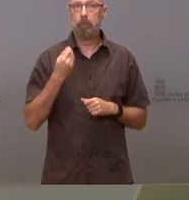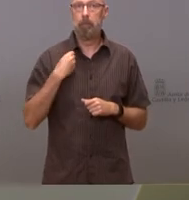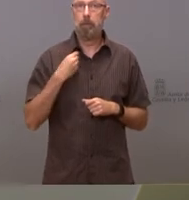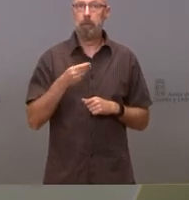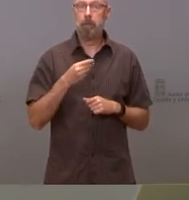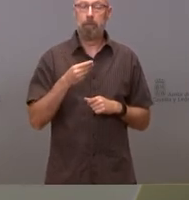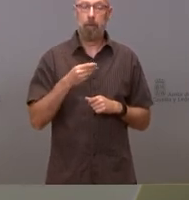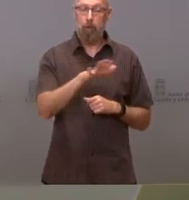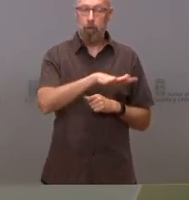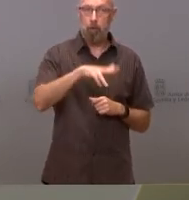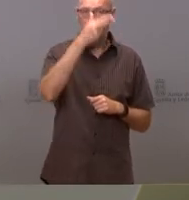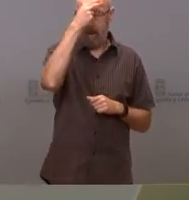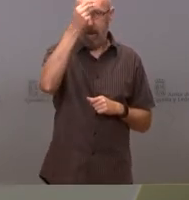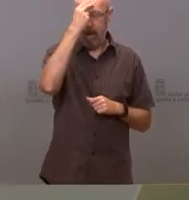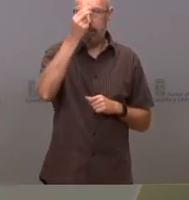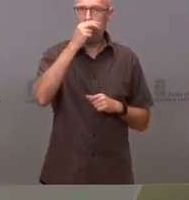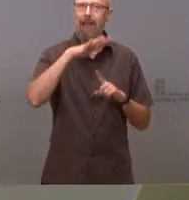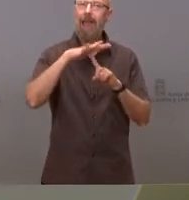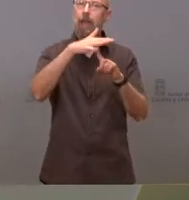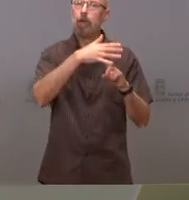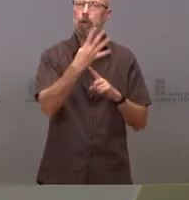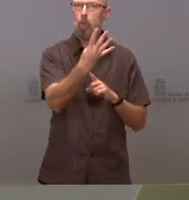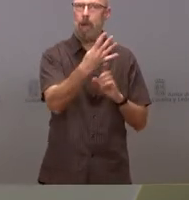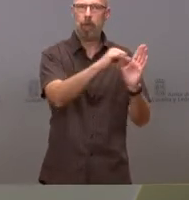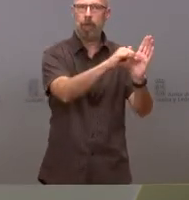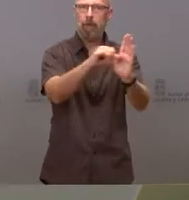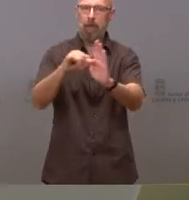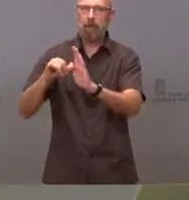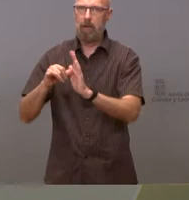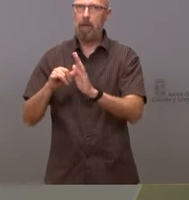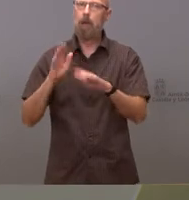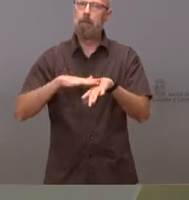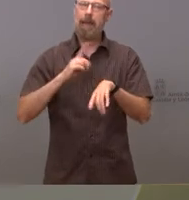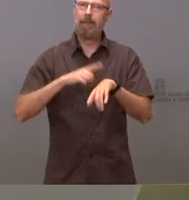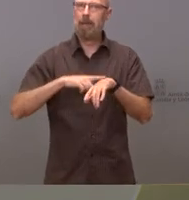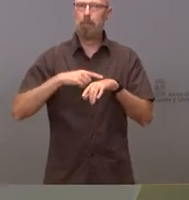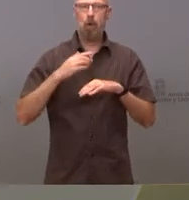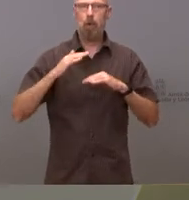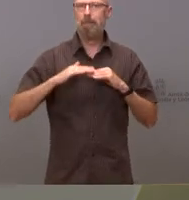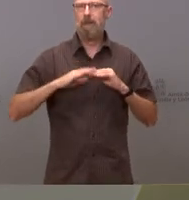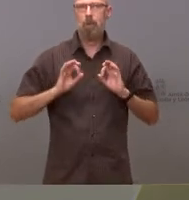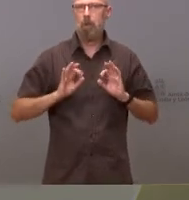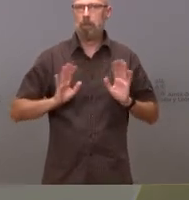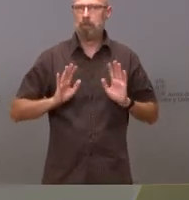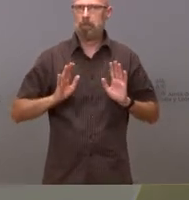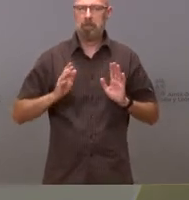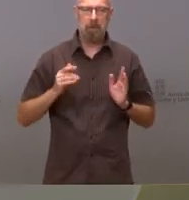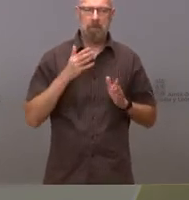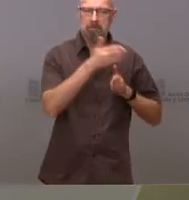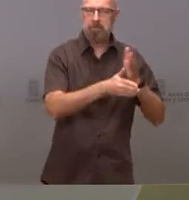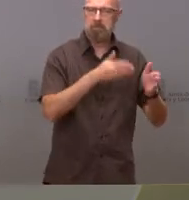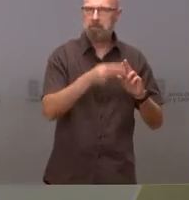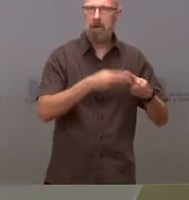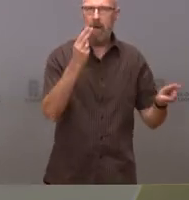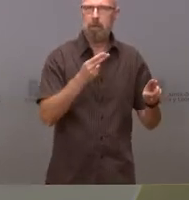helicópteros estratégicamente establecidas para que los tiempos de llegada del helicóptero en vuelo sean los mínimos por lo tanto no es así el operativo